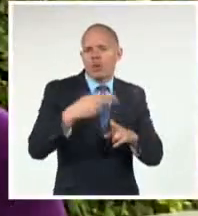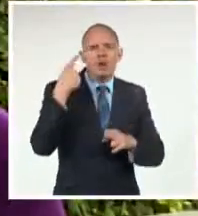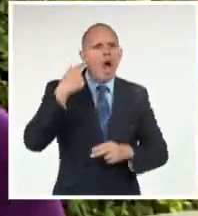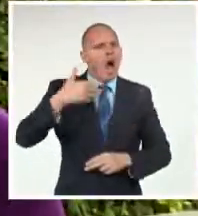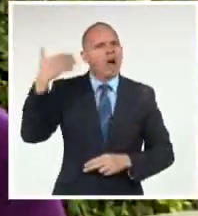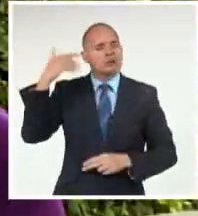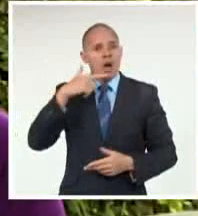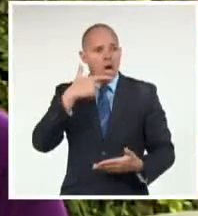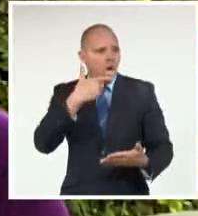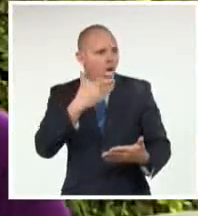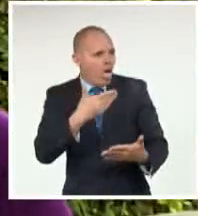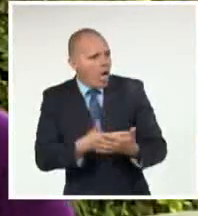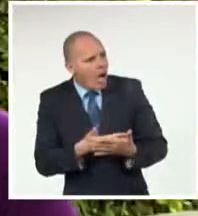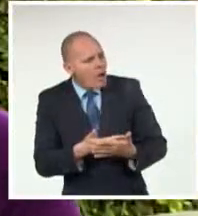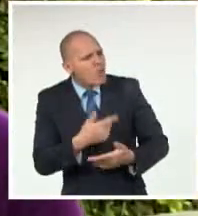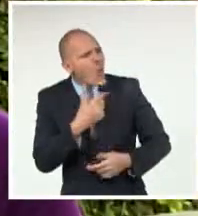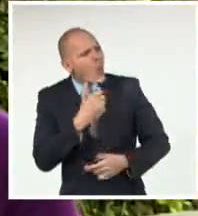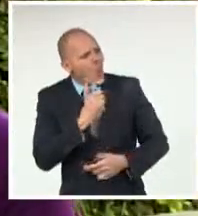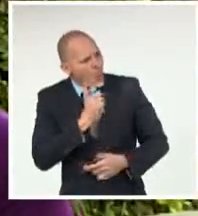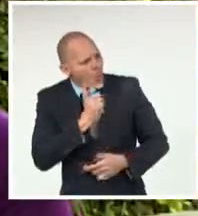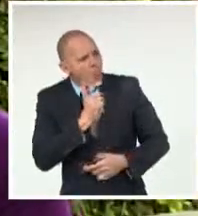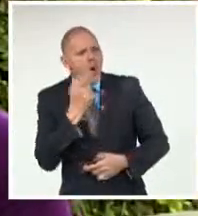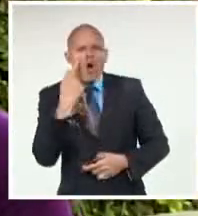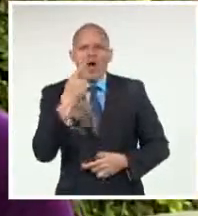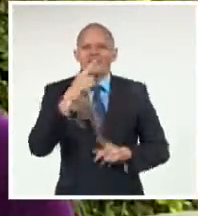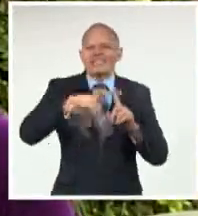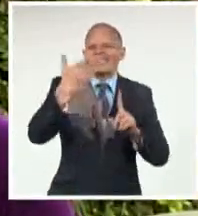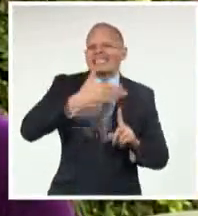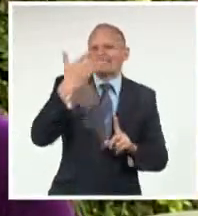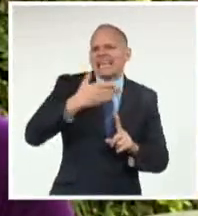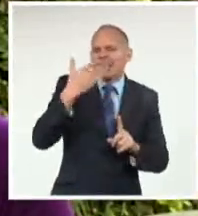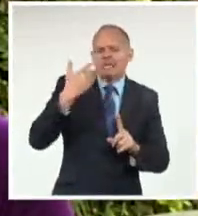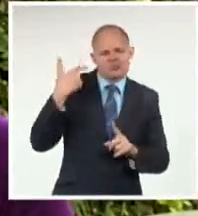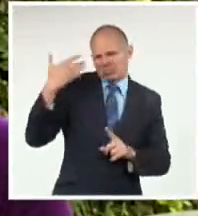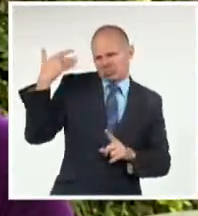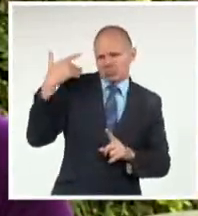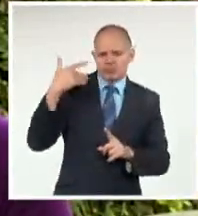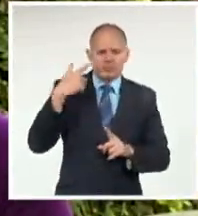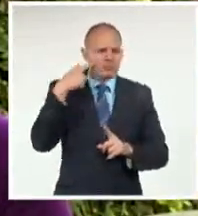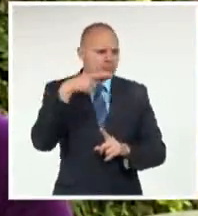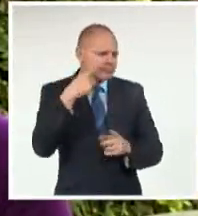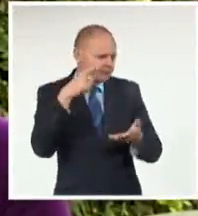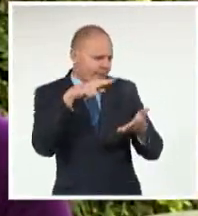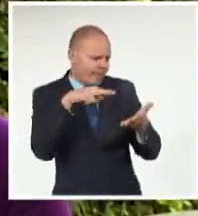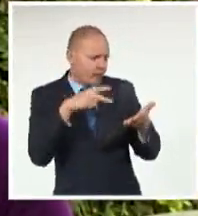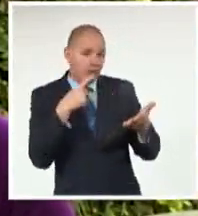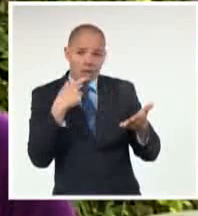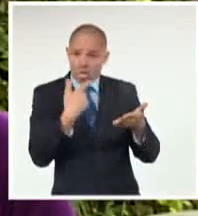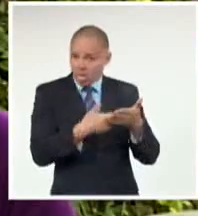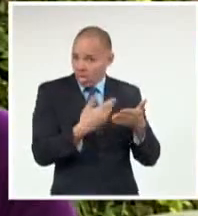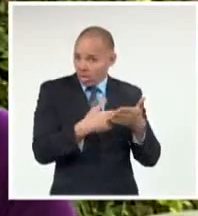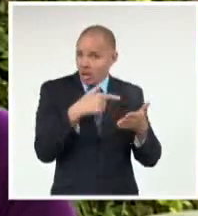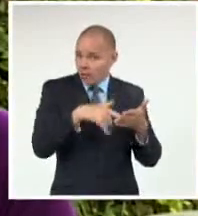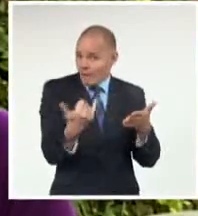Sobre todo A partir de una Tesis de grado Que hizo Magui Mateo Que se llama Del bardo que te canta